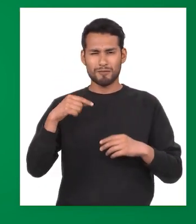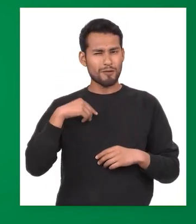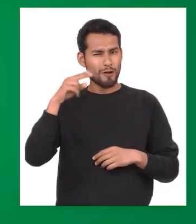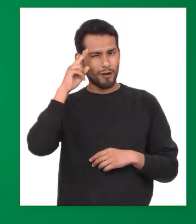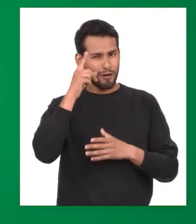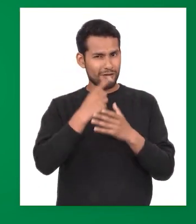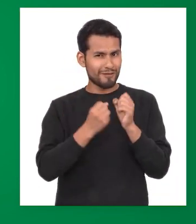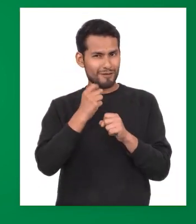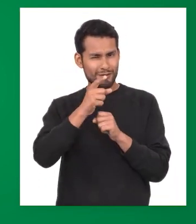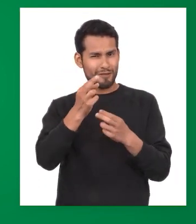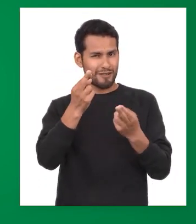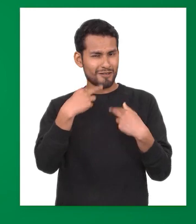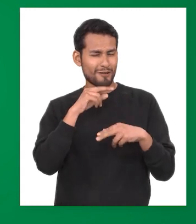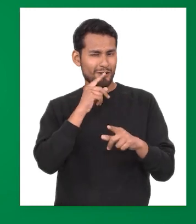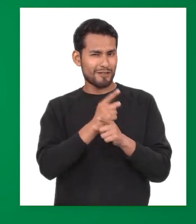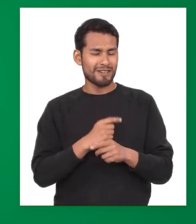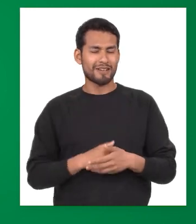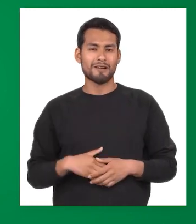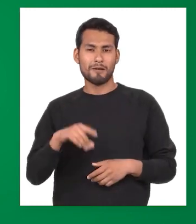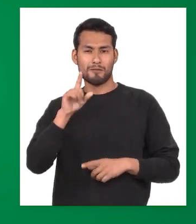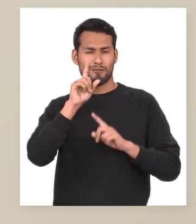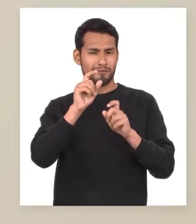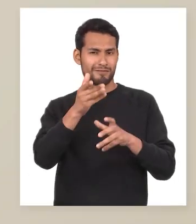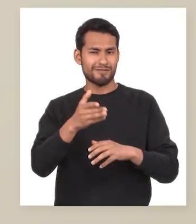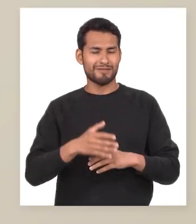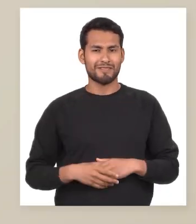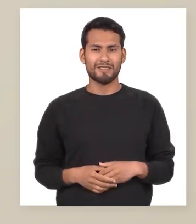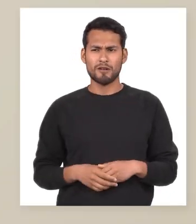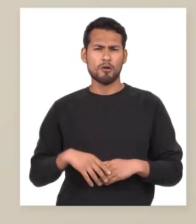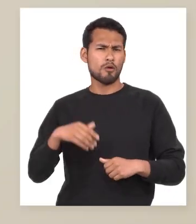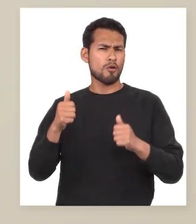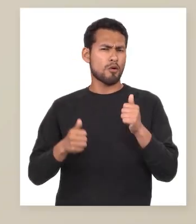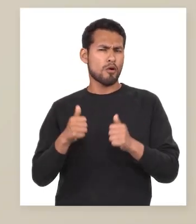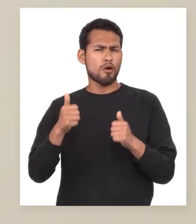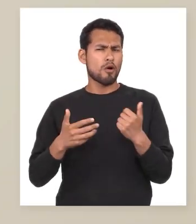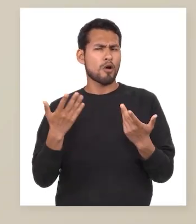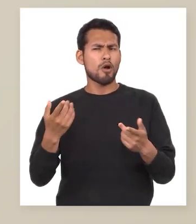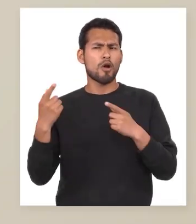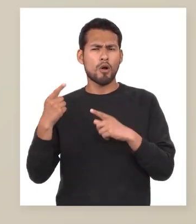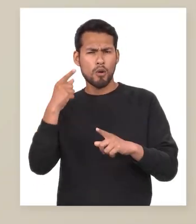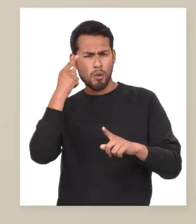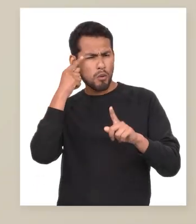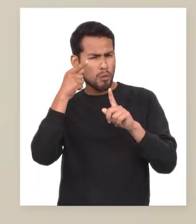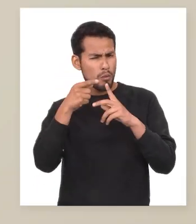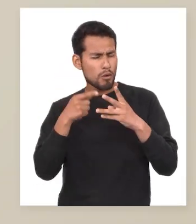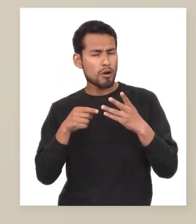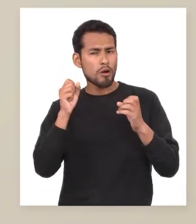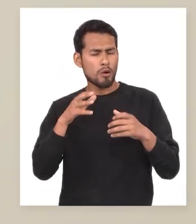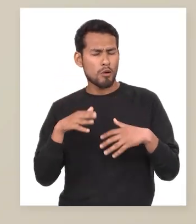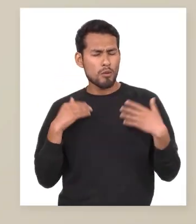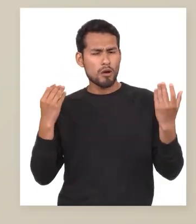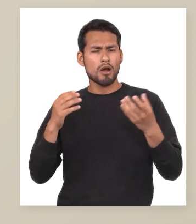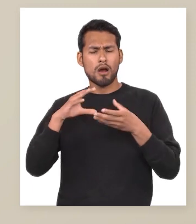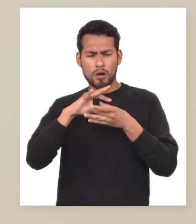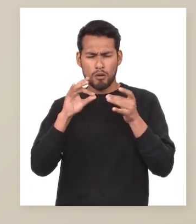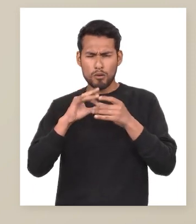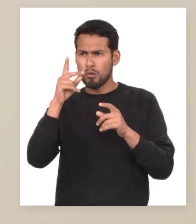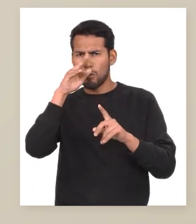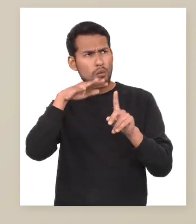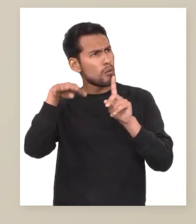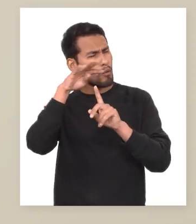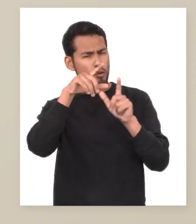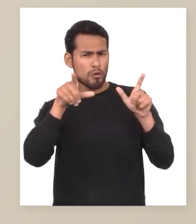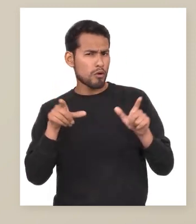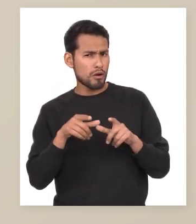respuestas serán correctas Vamos con la pregunta ¿Cuáles son los puntos a considerar al redactar la descripción de un lugar?